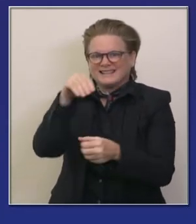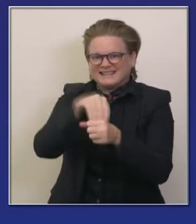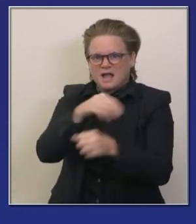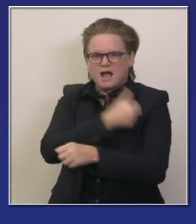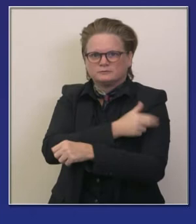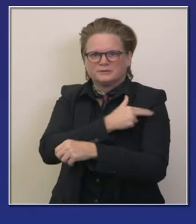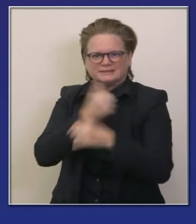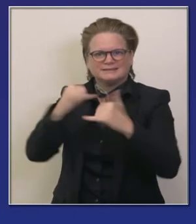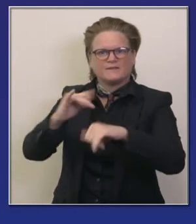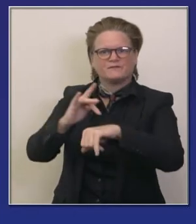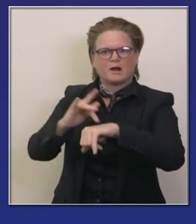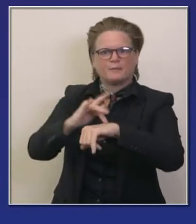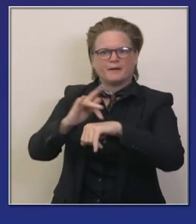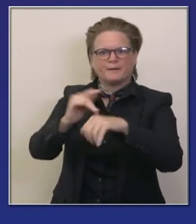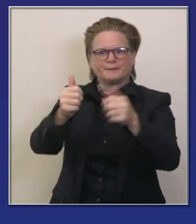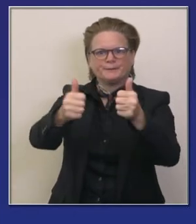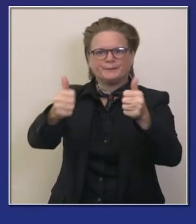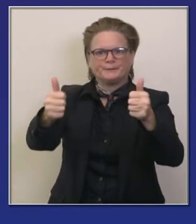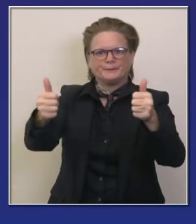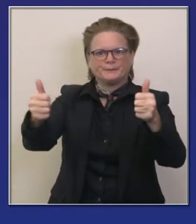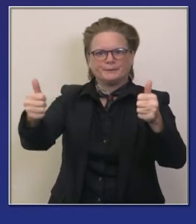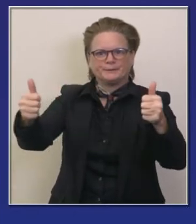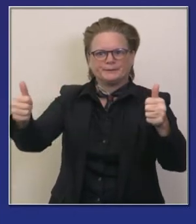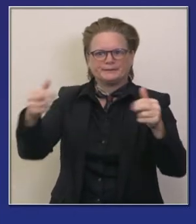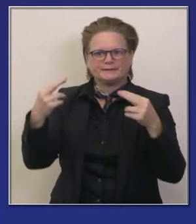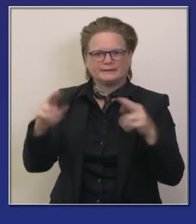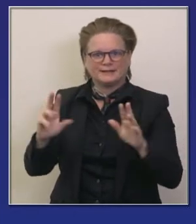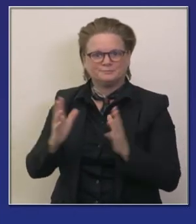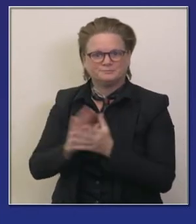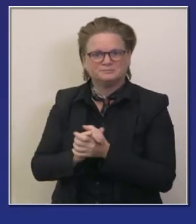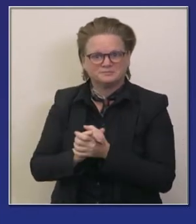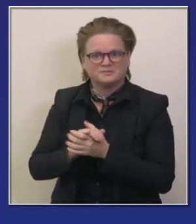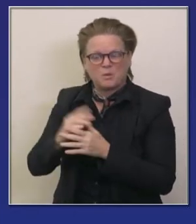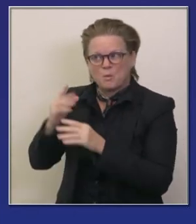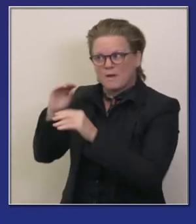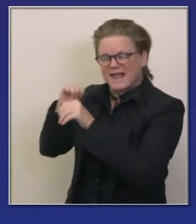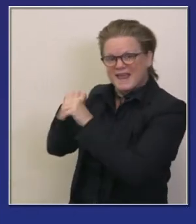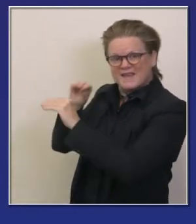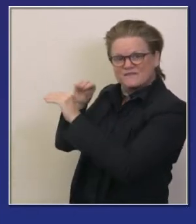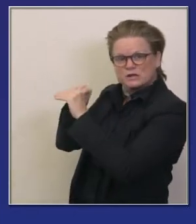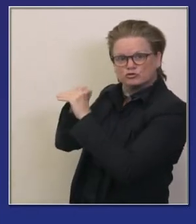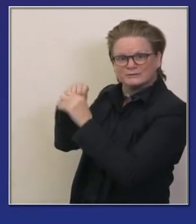cifras de equipos de protección personal ventiladores y nuestra capacidad de